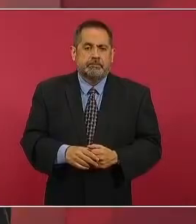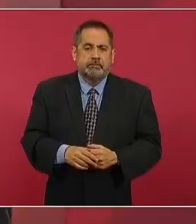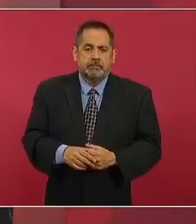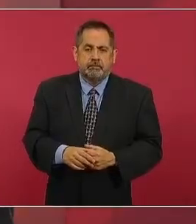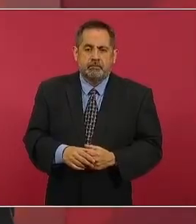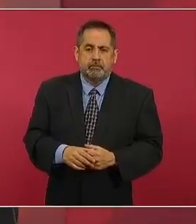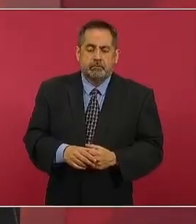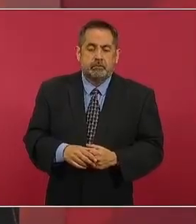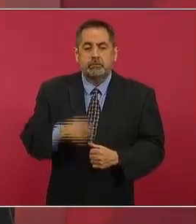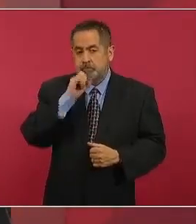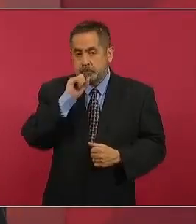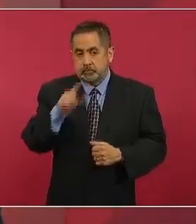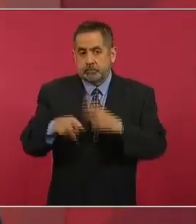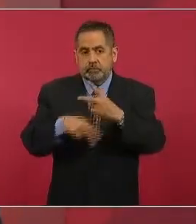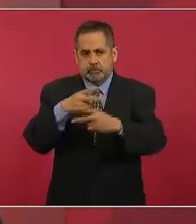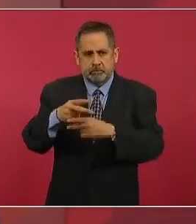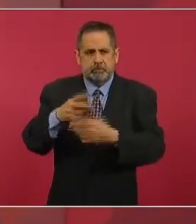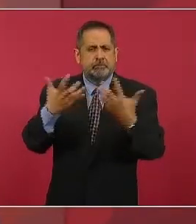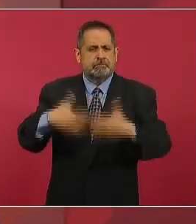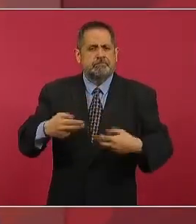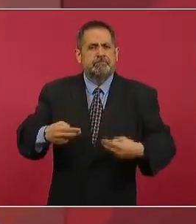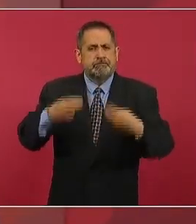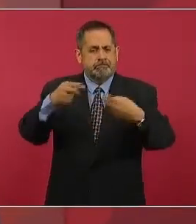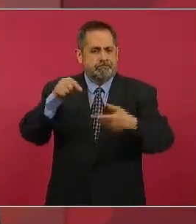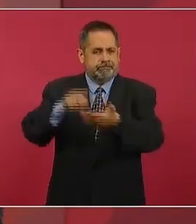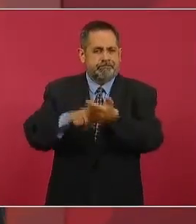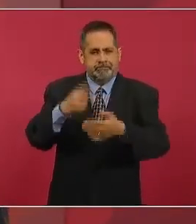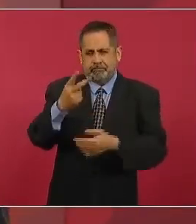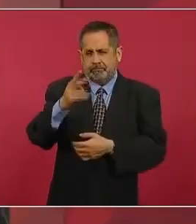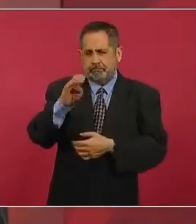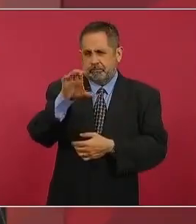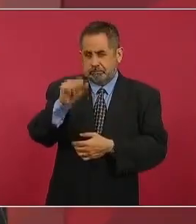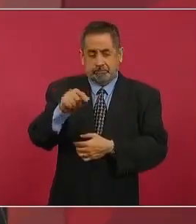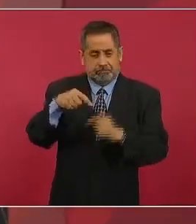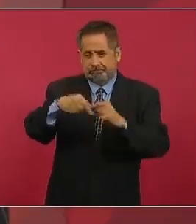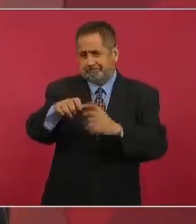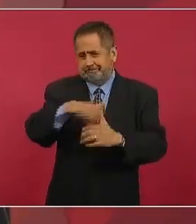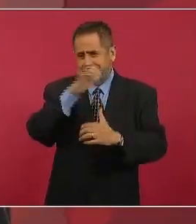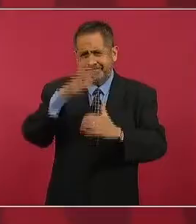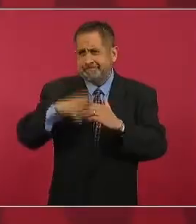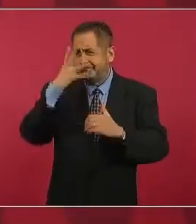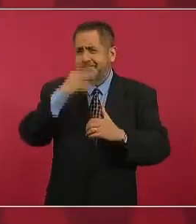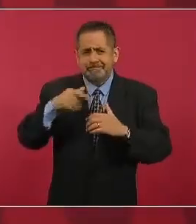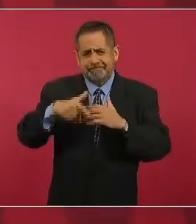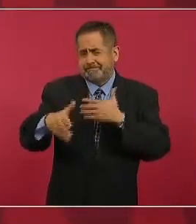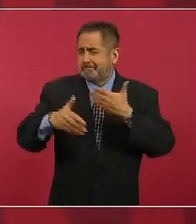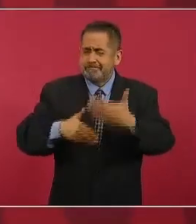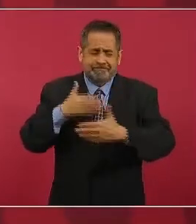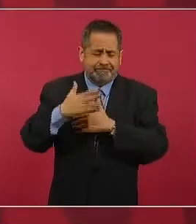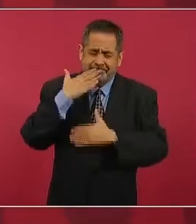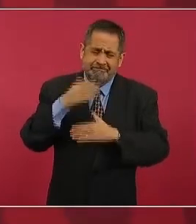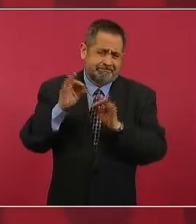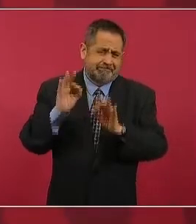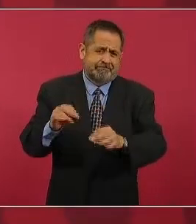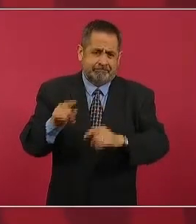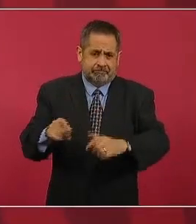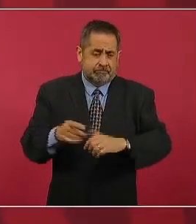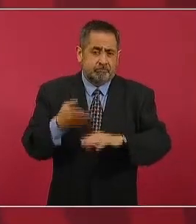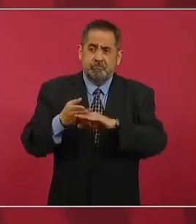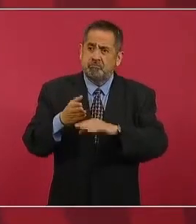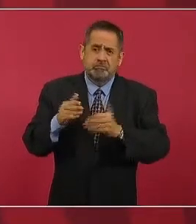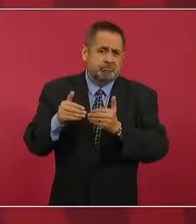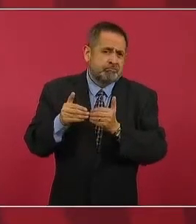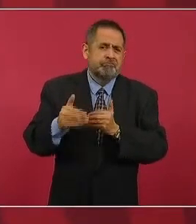y vamos a estar en la refinería que ya está muy avanzada mucho muy